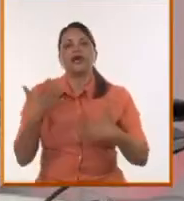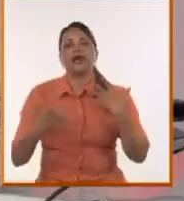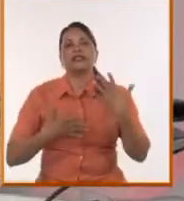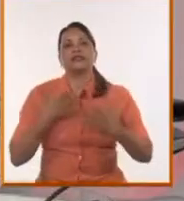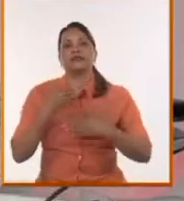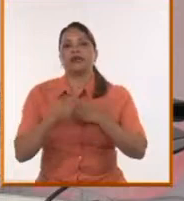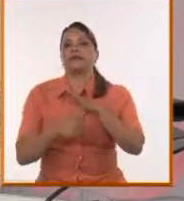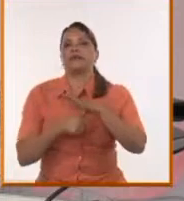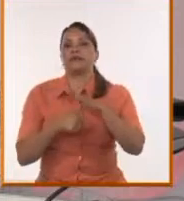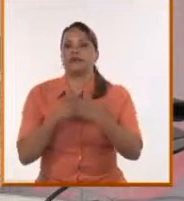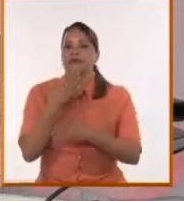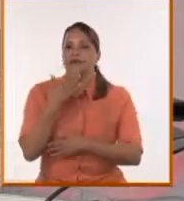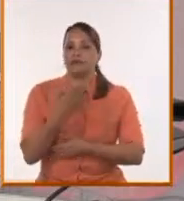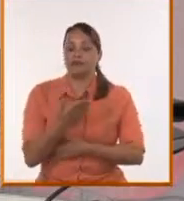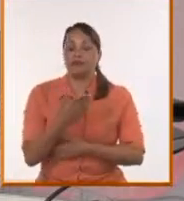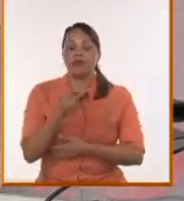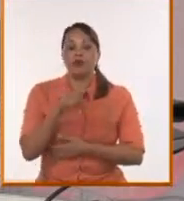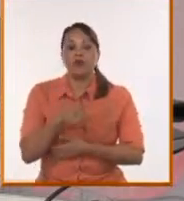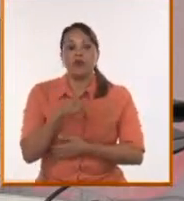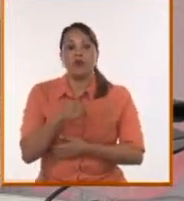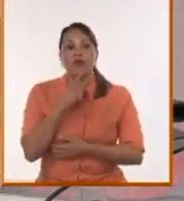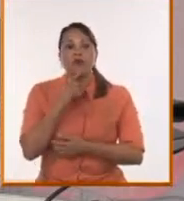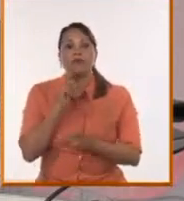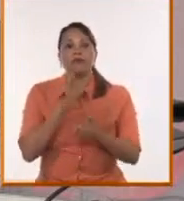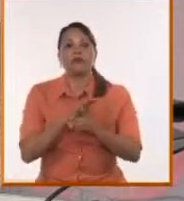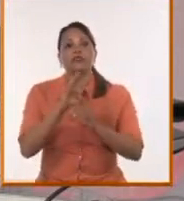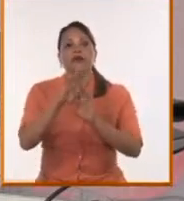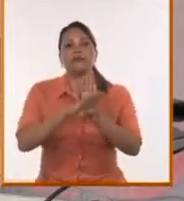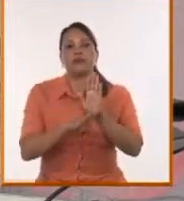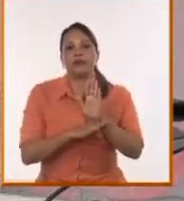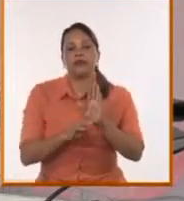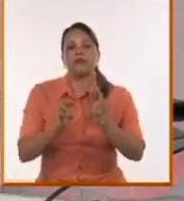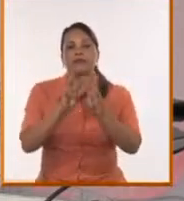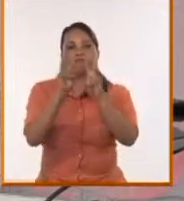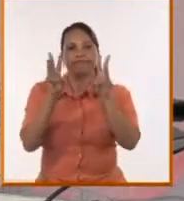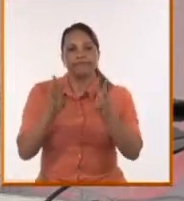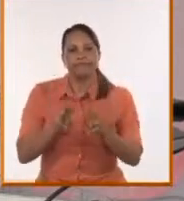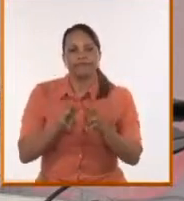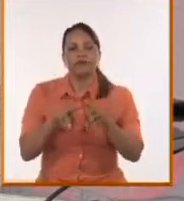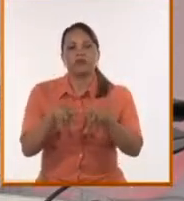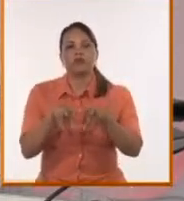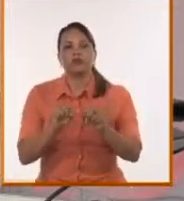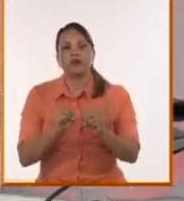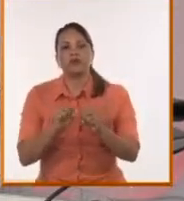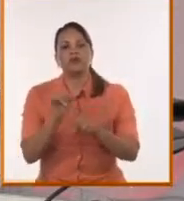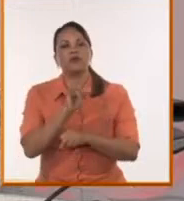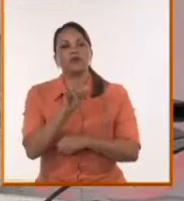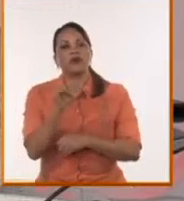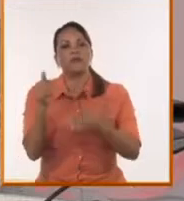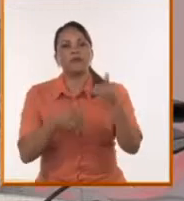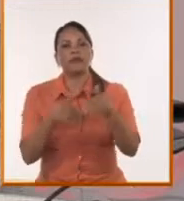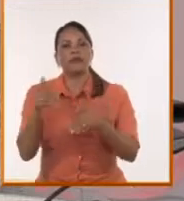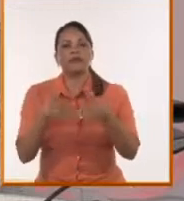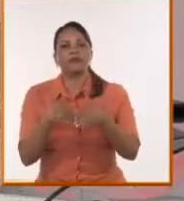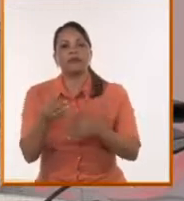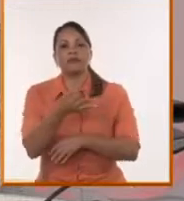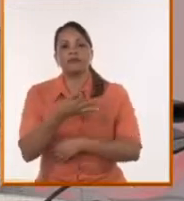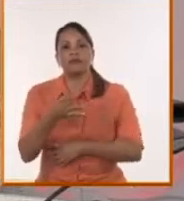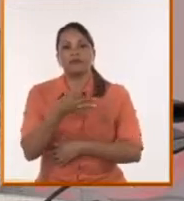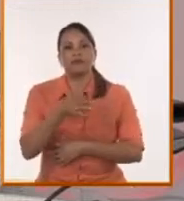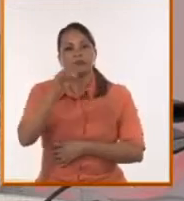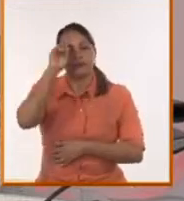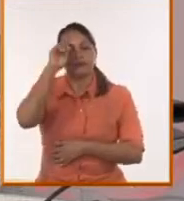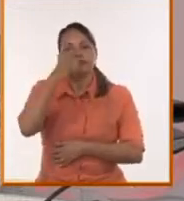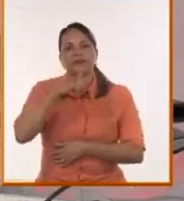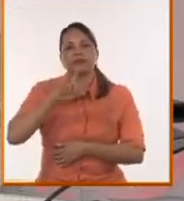presidente, hoy, pues, estrenando programas en las redes sociales y también con presencia en los municipios de El Salvador,